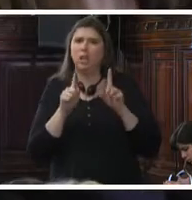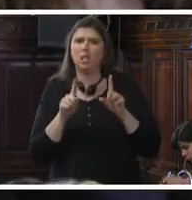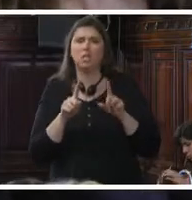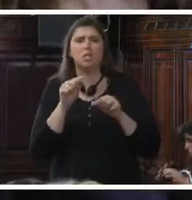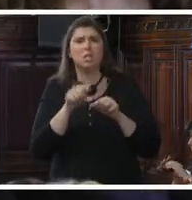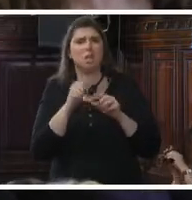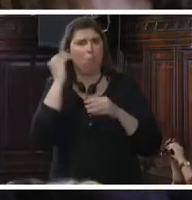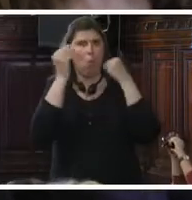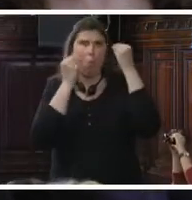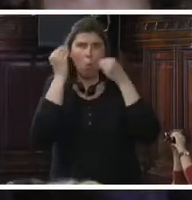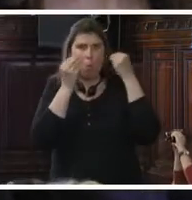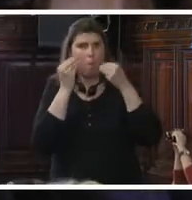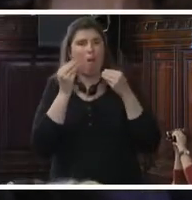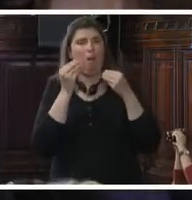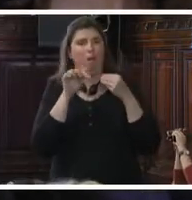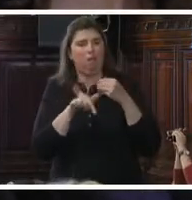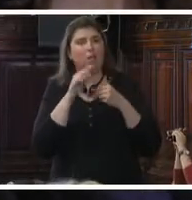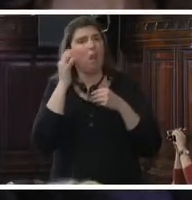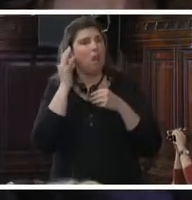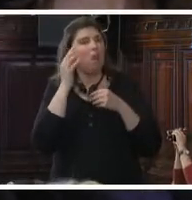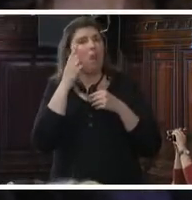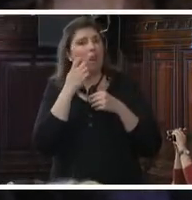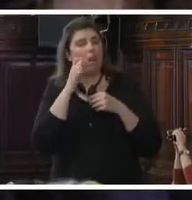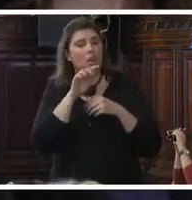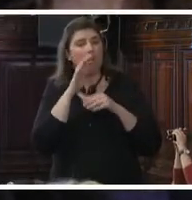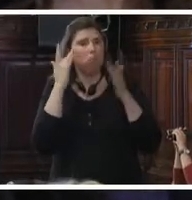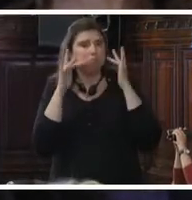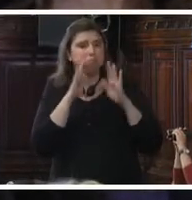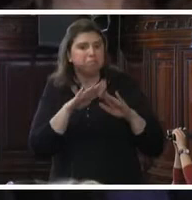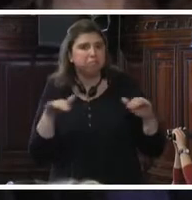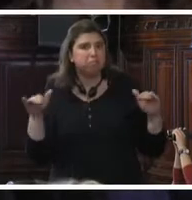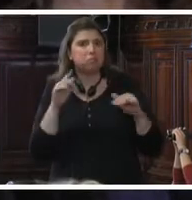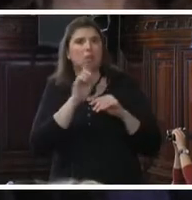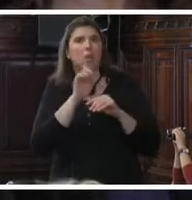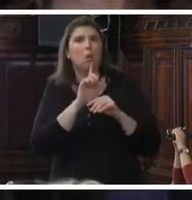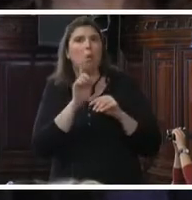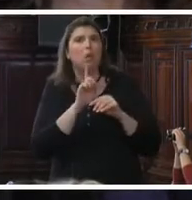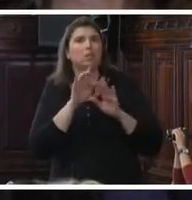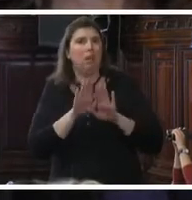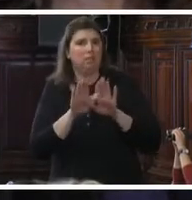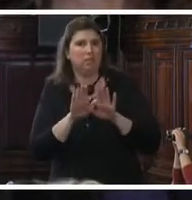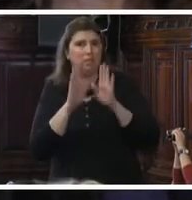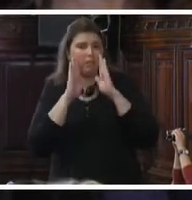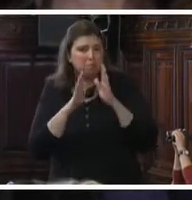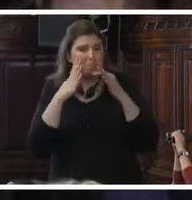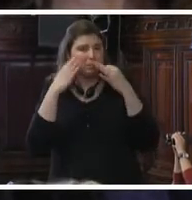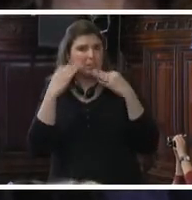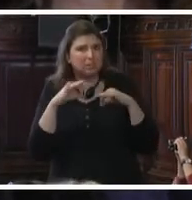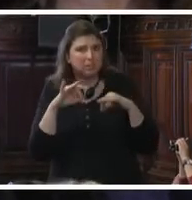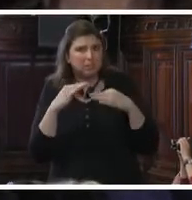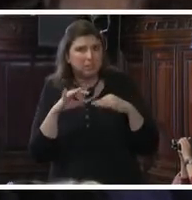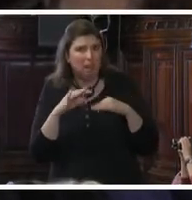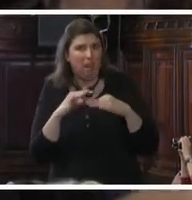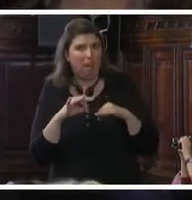adolescentes víctimas de trata, sino que se les ofrezcan programas generales para aprobación vulnerable que no abordan la reparación del trauma